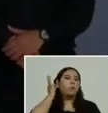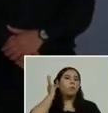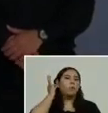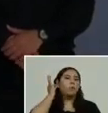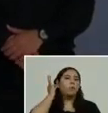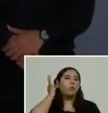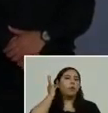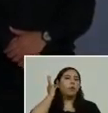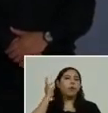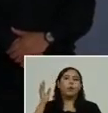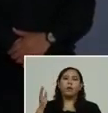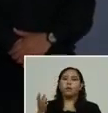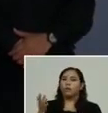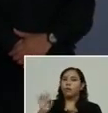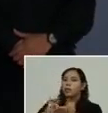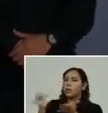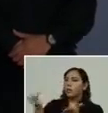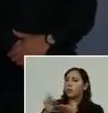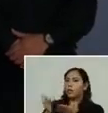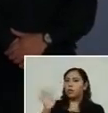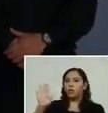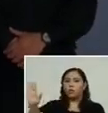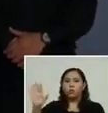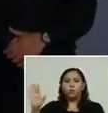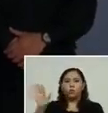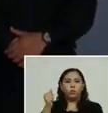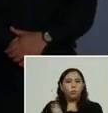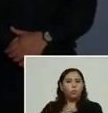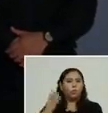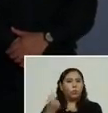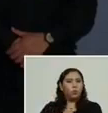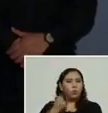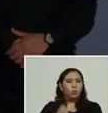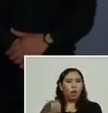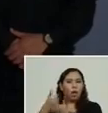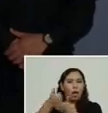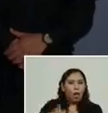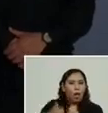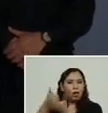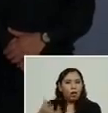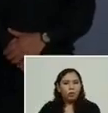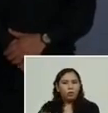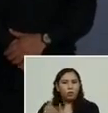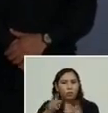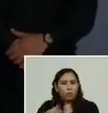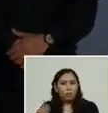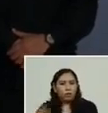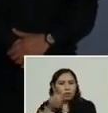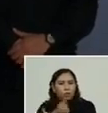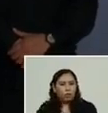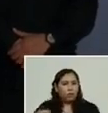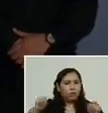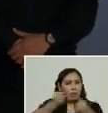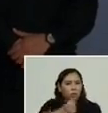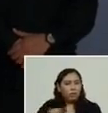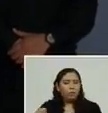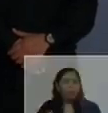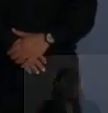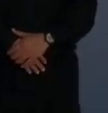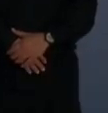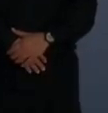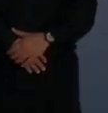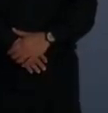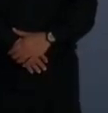empeñando su vida en estas tareas de rescate, como lo sea el Benemérito Cuerpo de Bomberos,